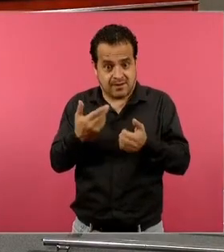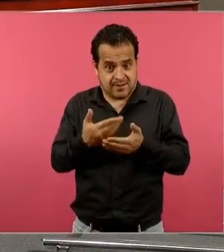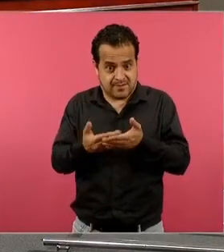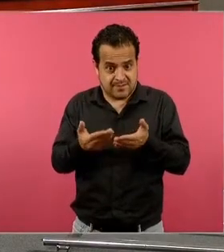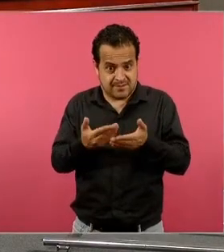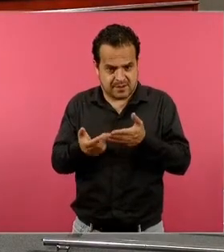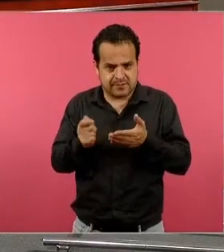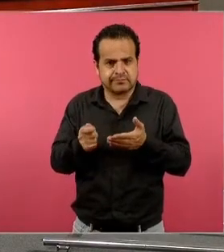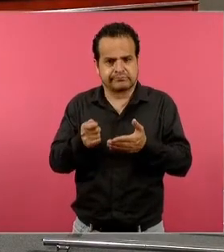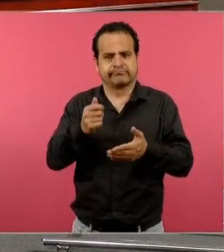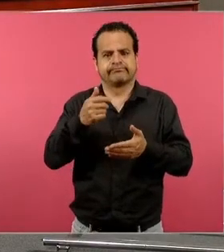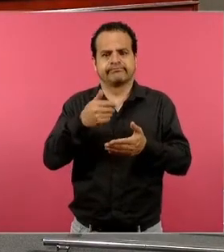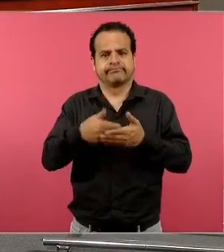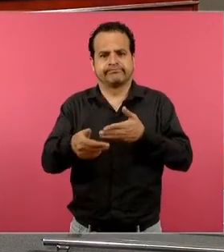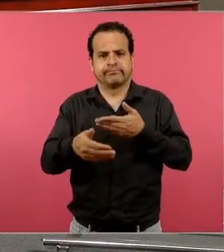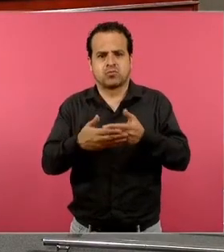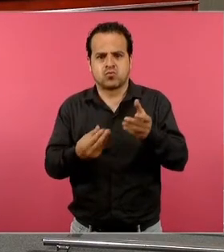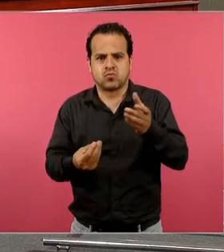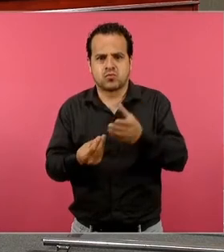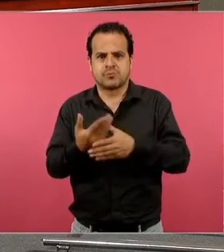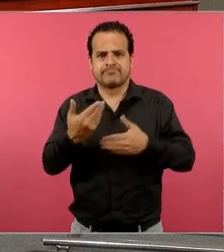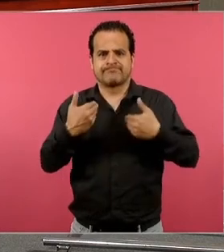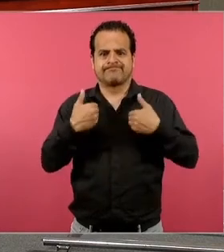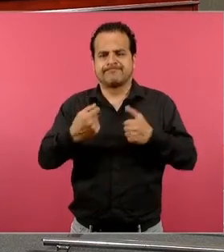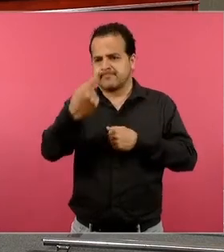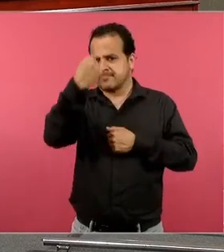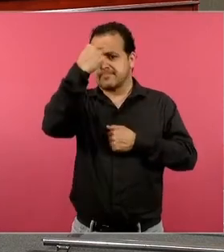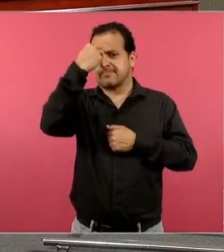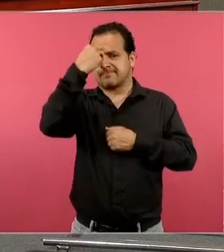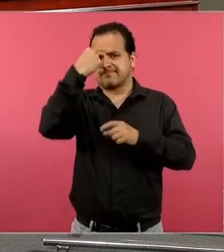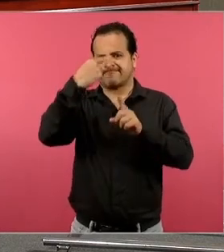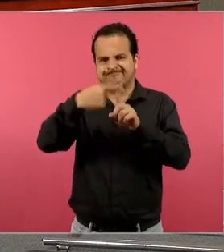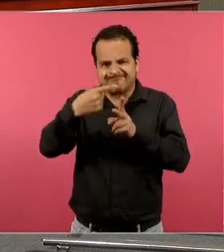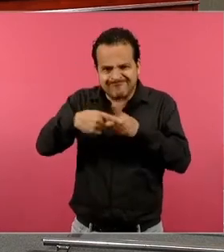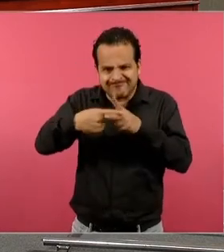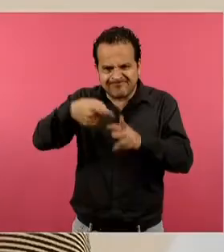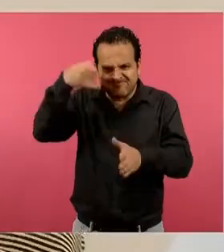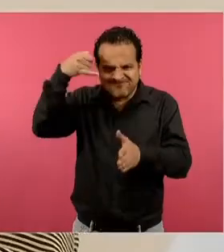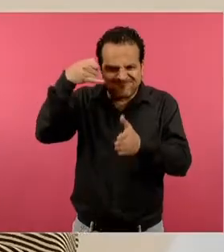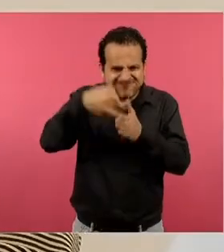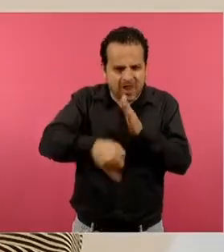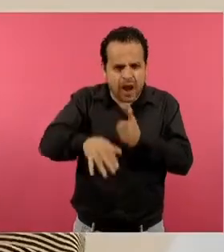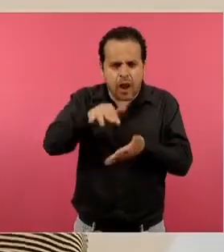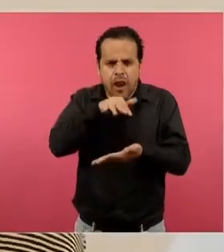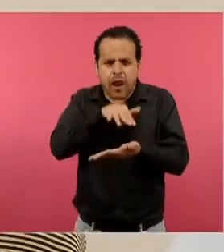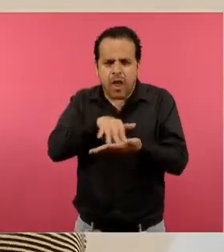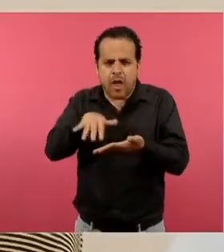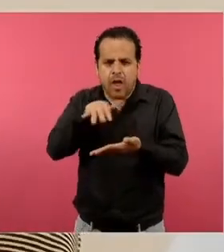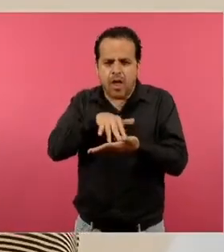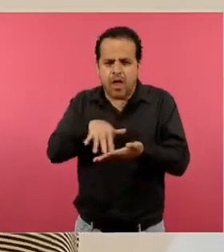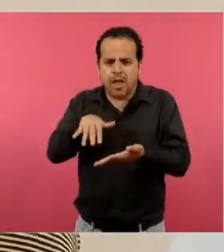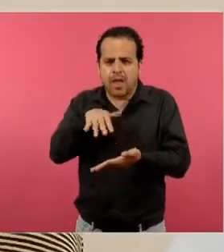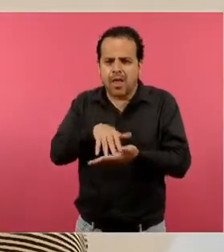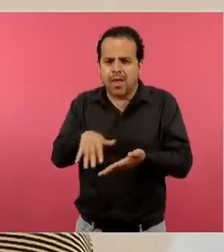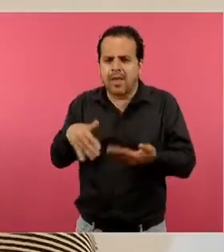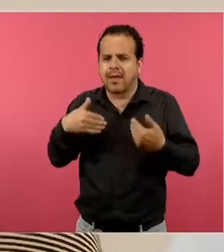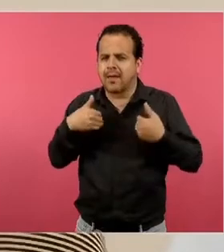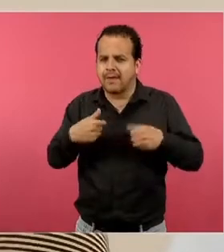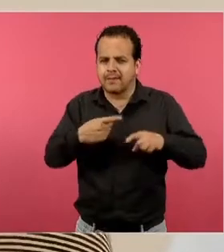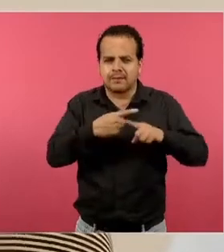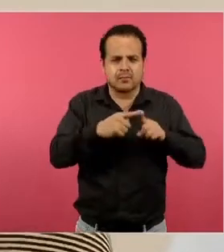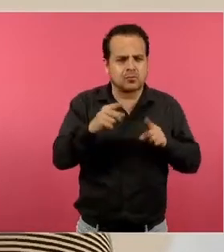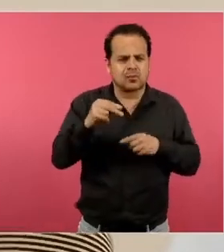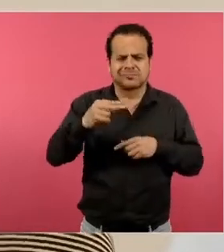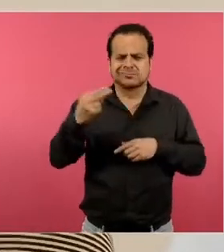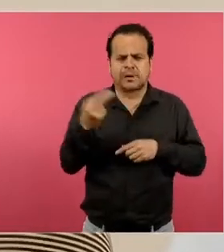que leemos es una operación mucho más compleja que la decodificación y que se traduce simple y llanamente en cuando